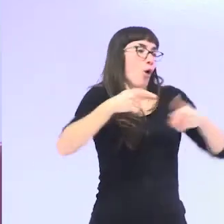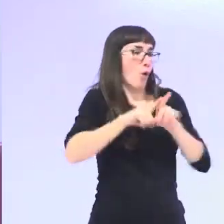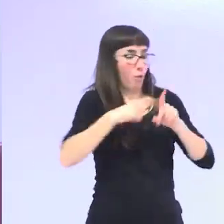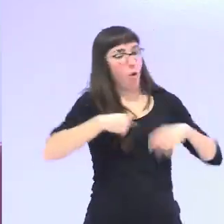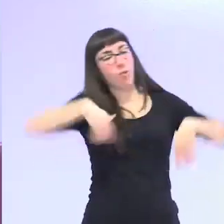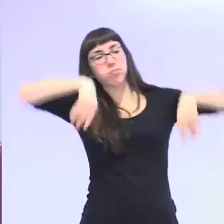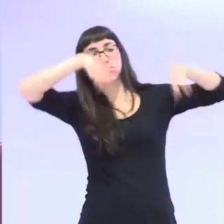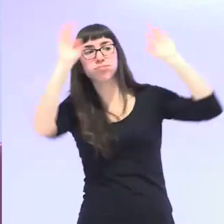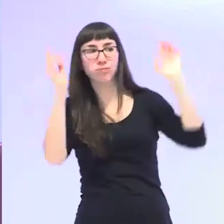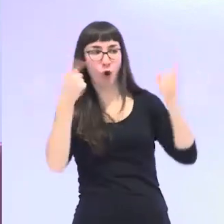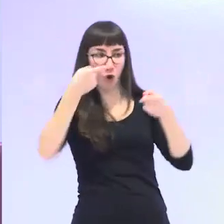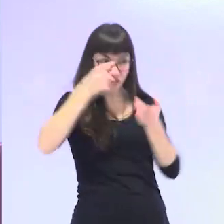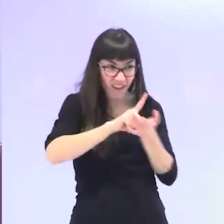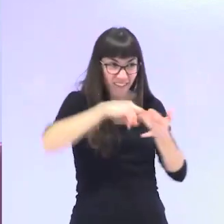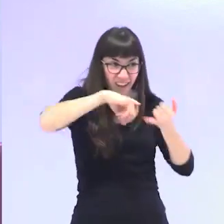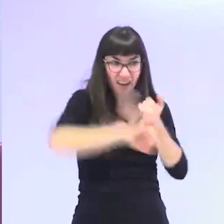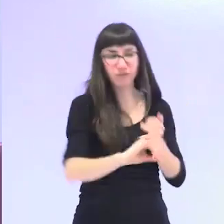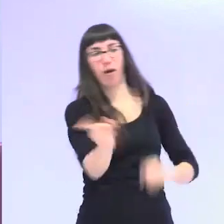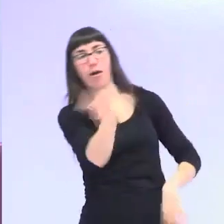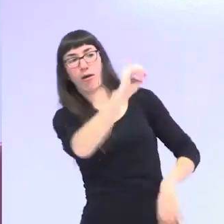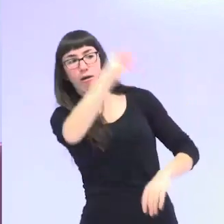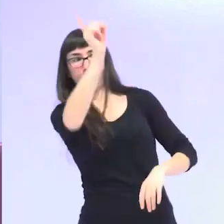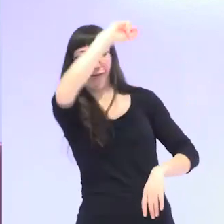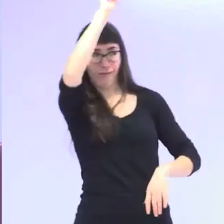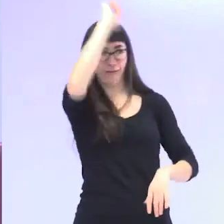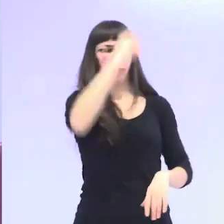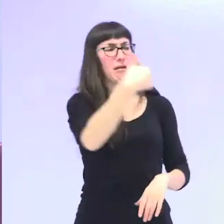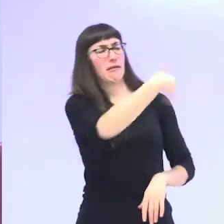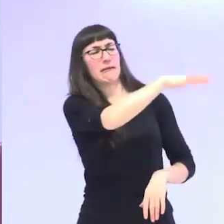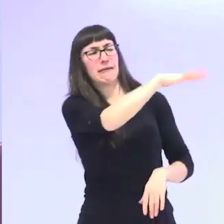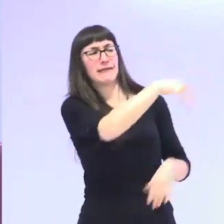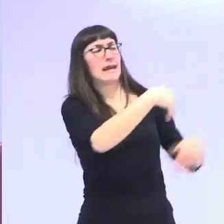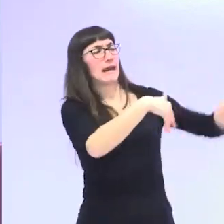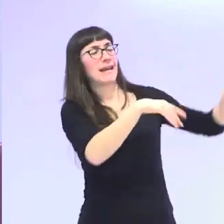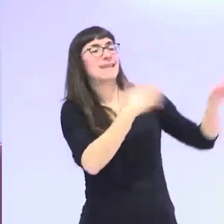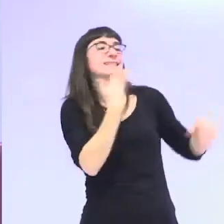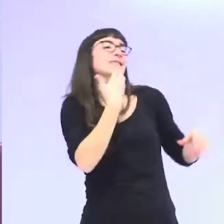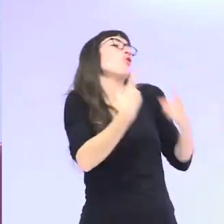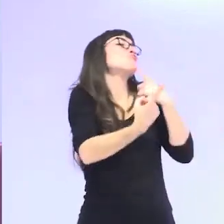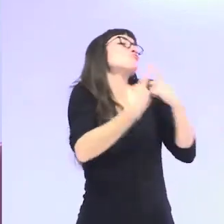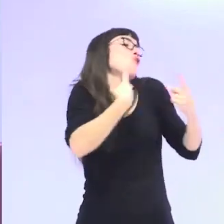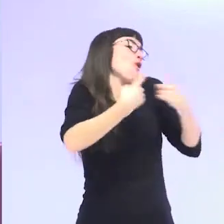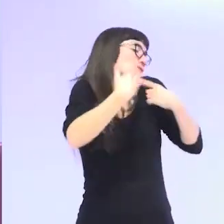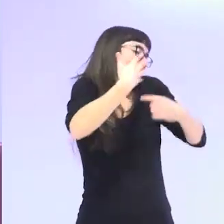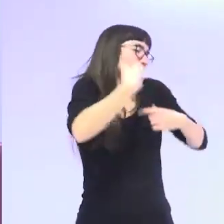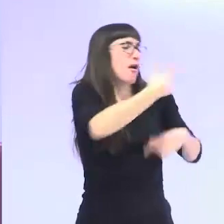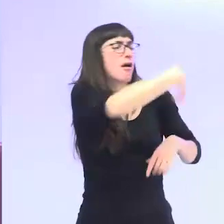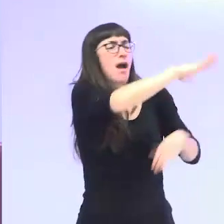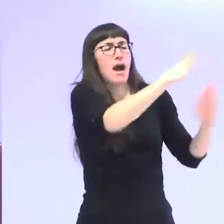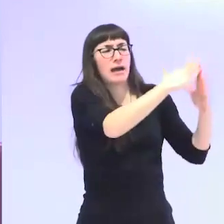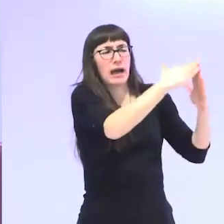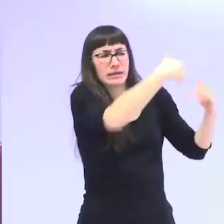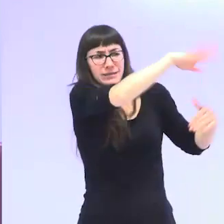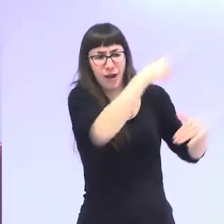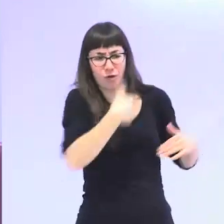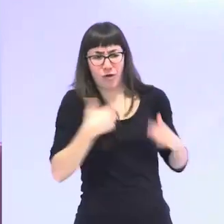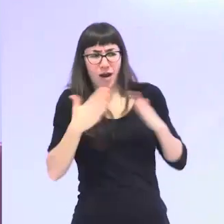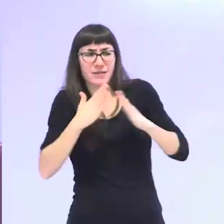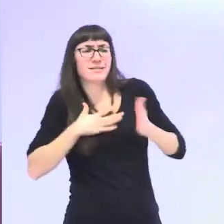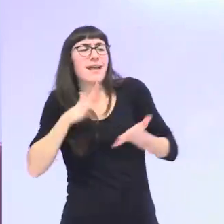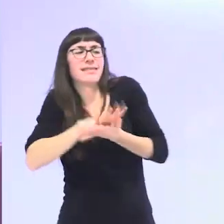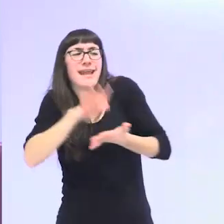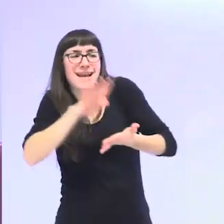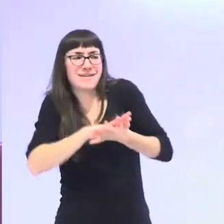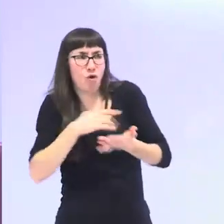volver a casarse posiblemente te dicen él en su casa yo en la mía si son heterosexuales él en su casa yo en la mía pero yo no me vuelvo a casar